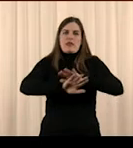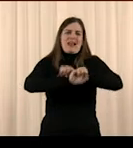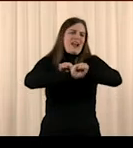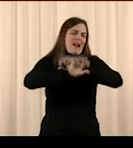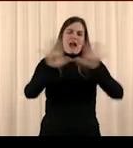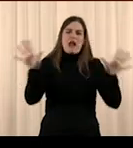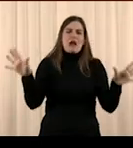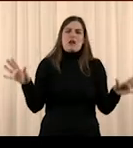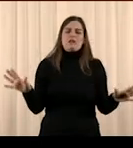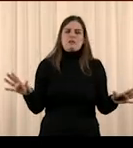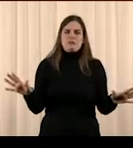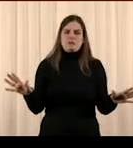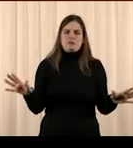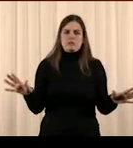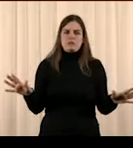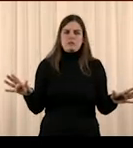totalmente clara.